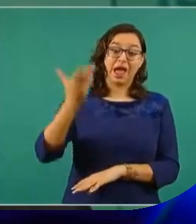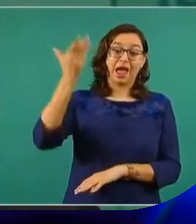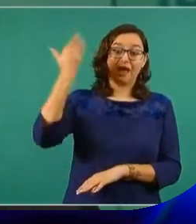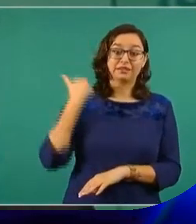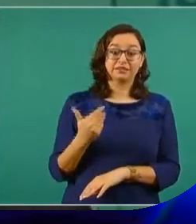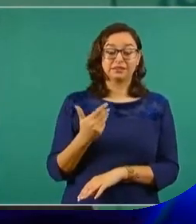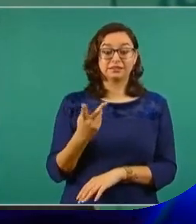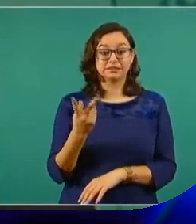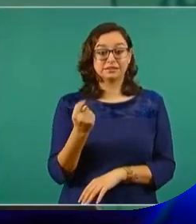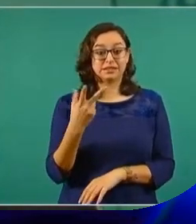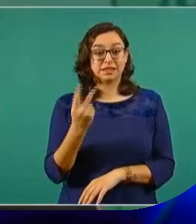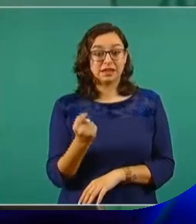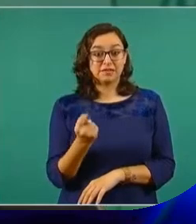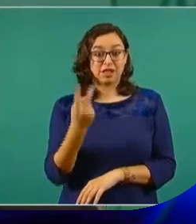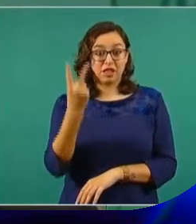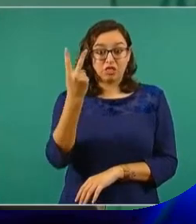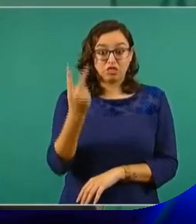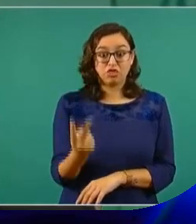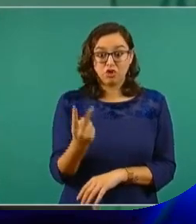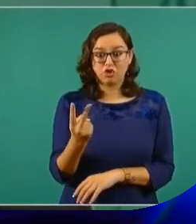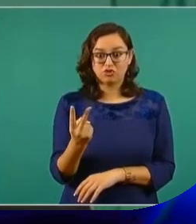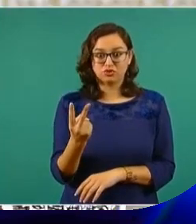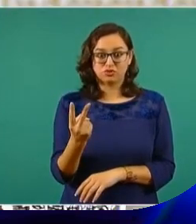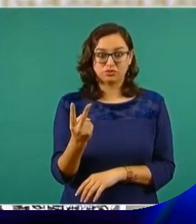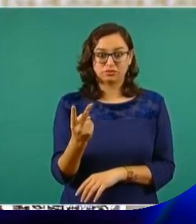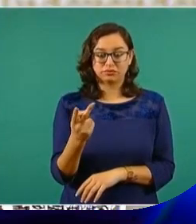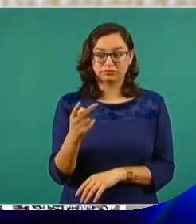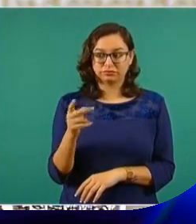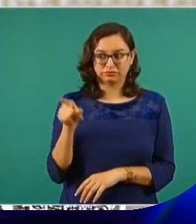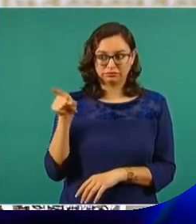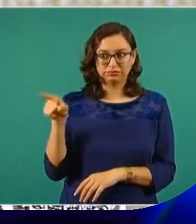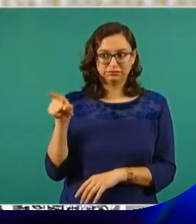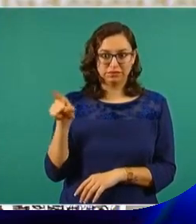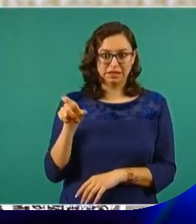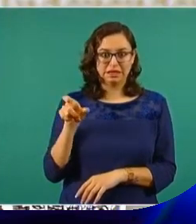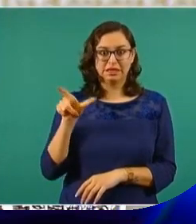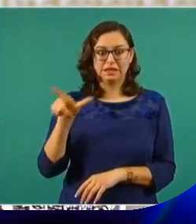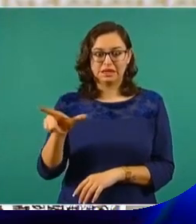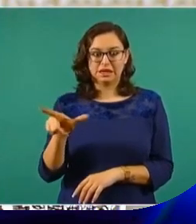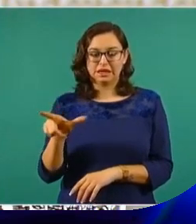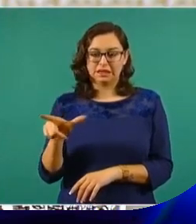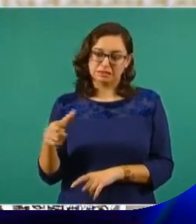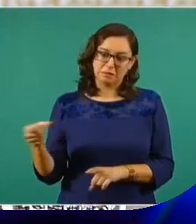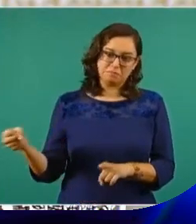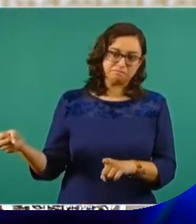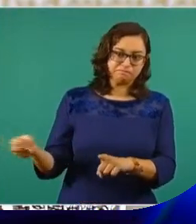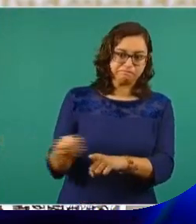Mola, incluso golpeando a